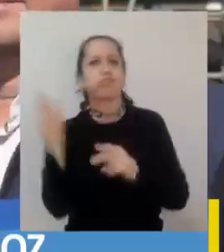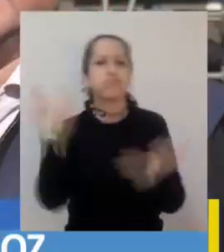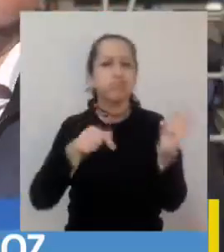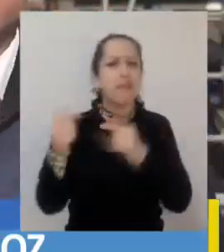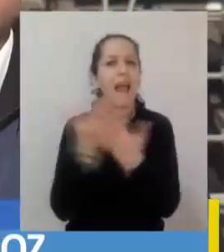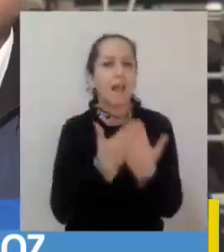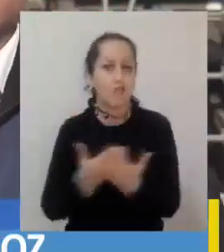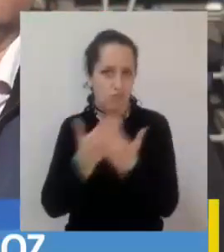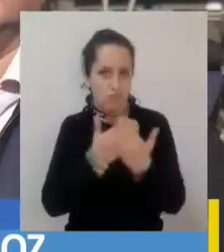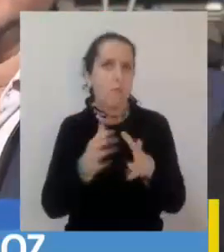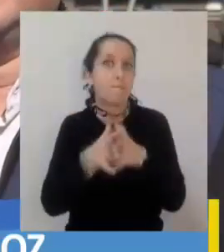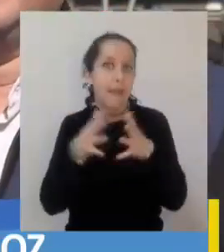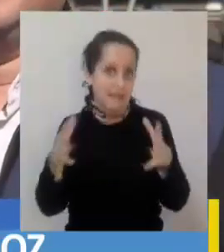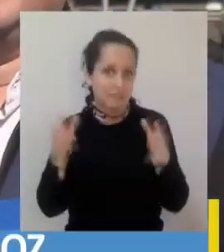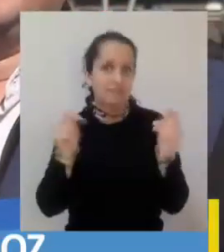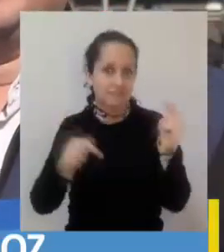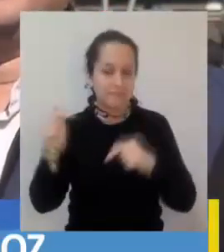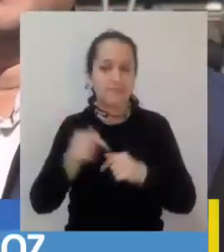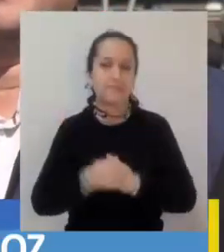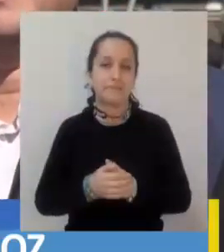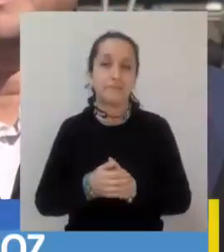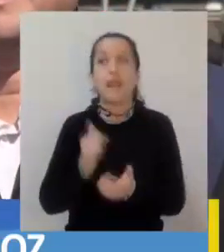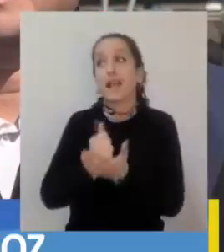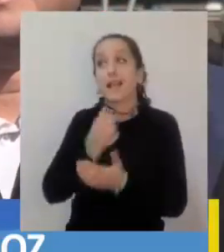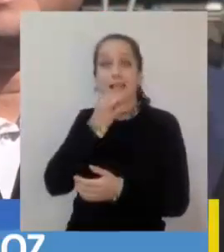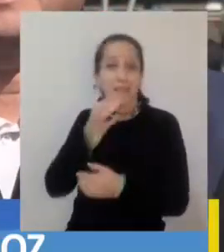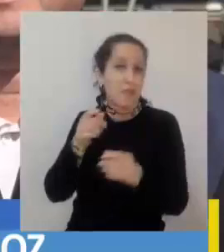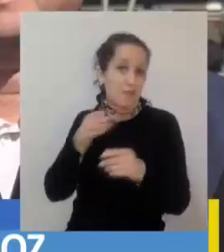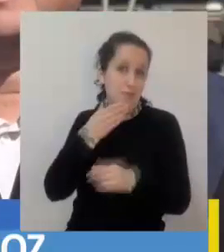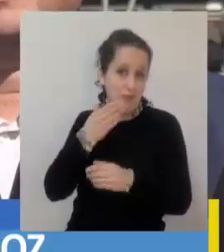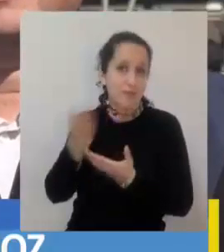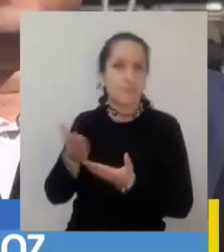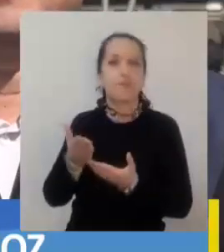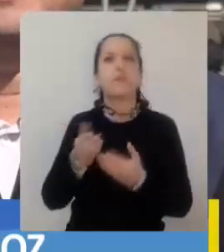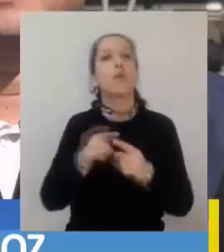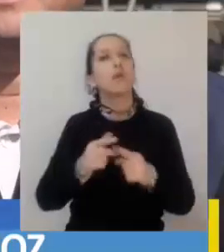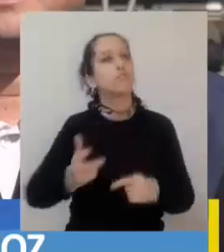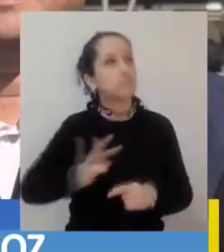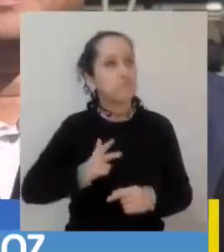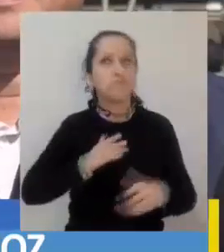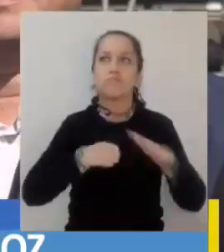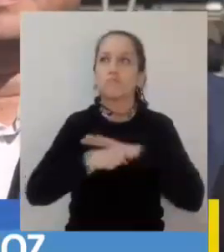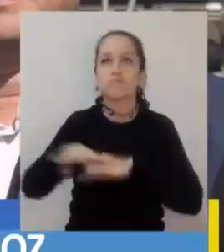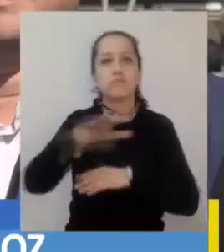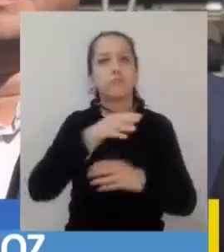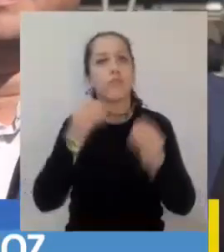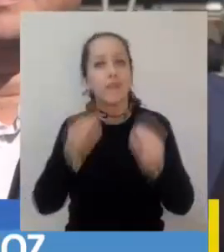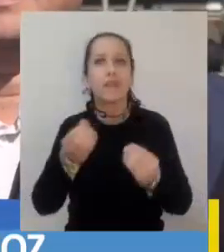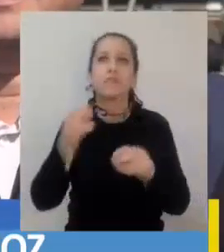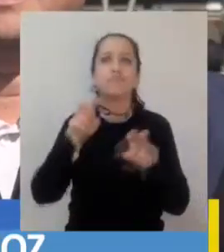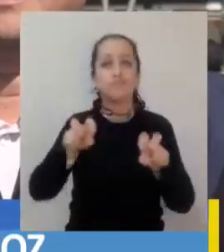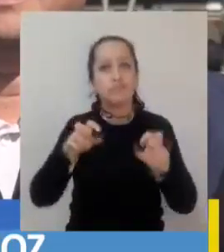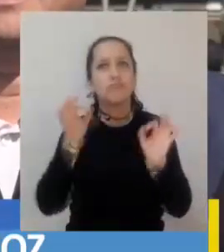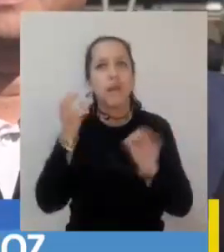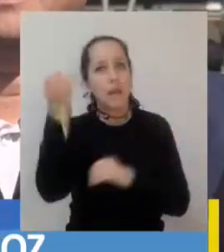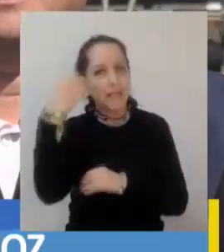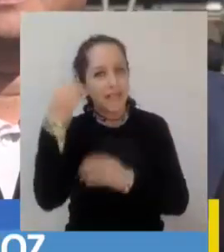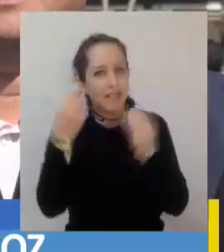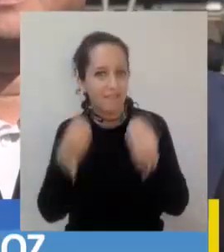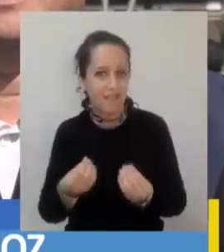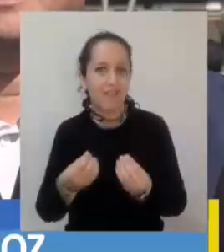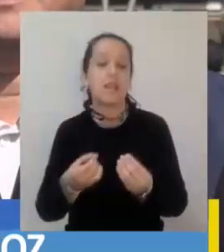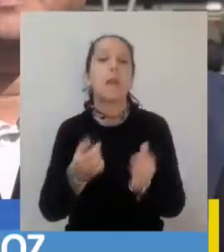y como dijo el alcalde, también poder darles un lugar digno, adecuado, para los nuevos aprendizajes, y como también está